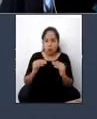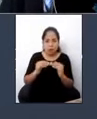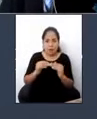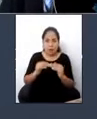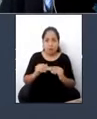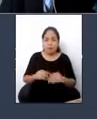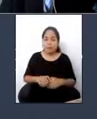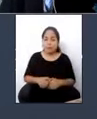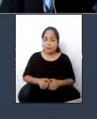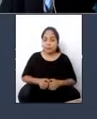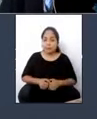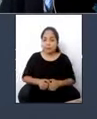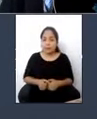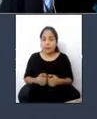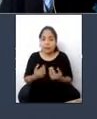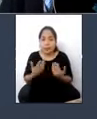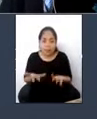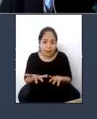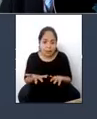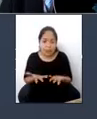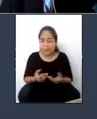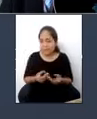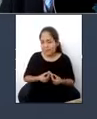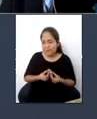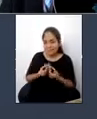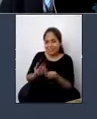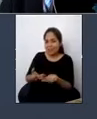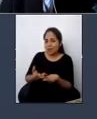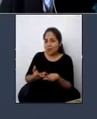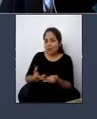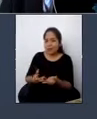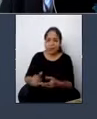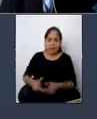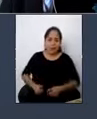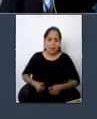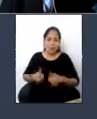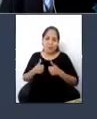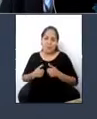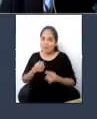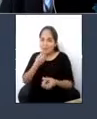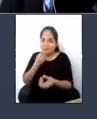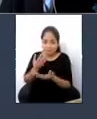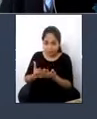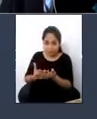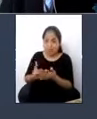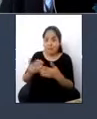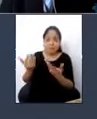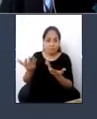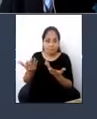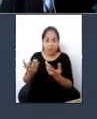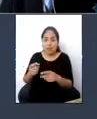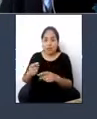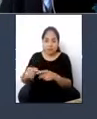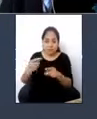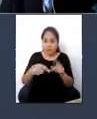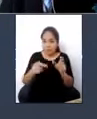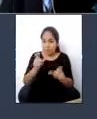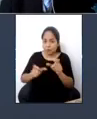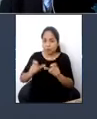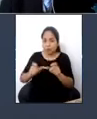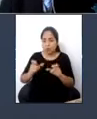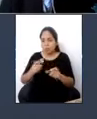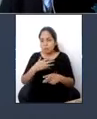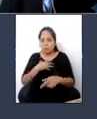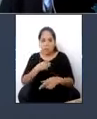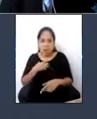de obtener una mejor calidad de vida para todos los ciudadanos y beneficia a personas de todas las edades y todas